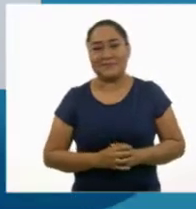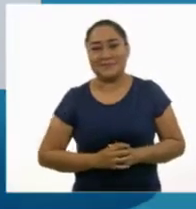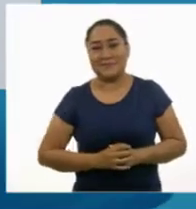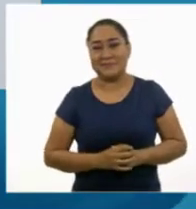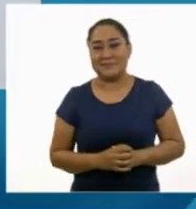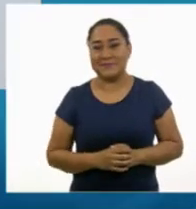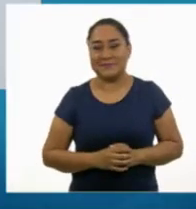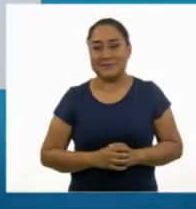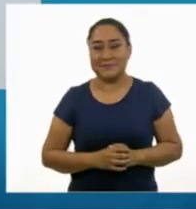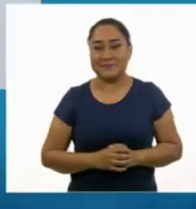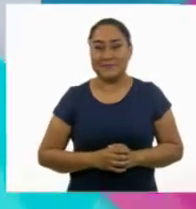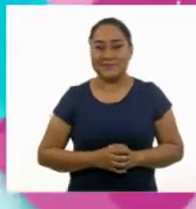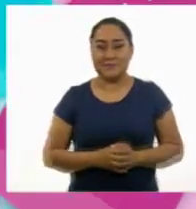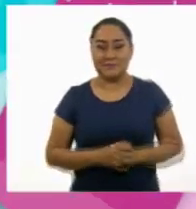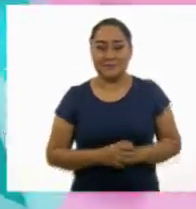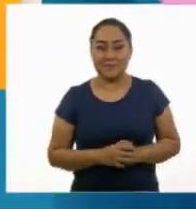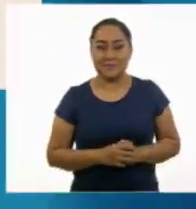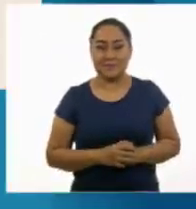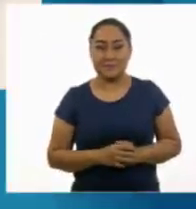jabón.